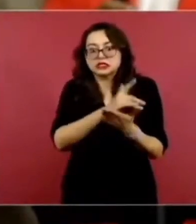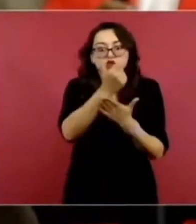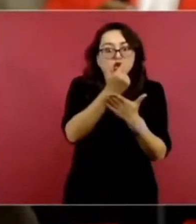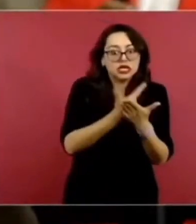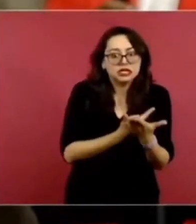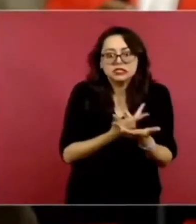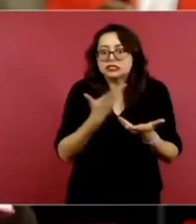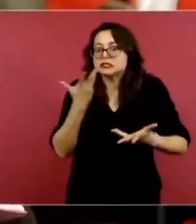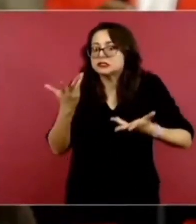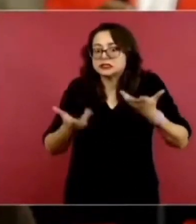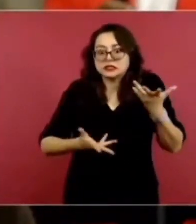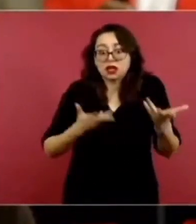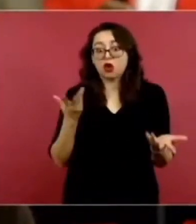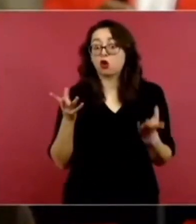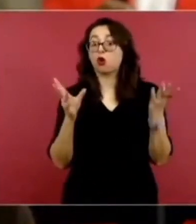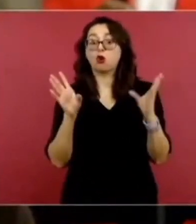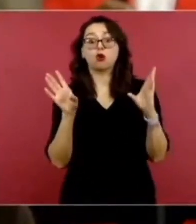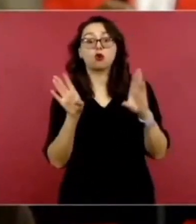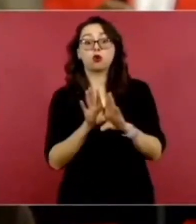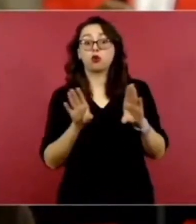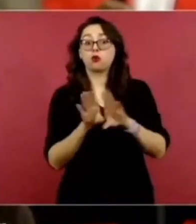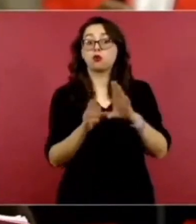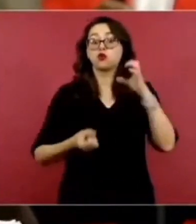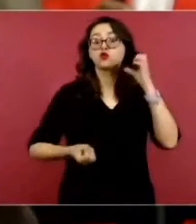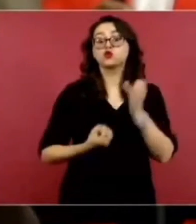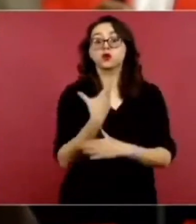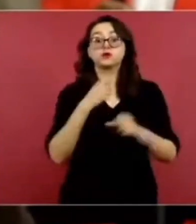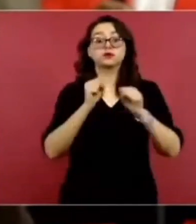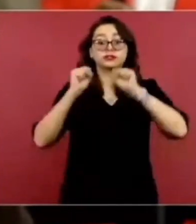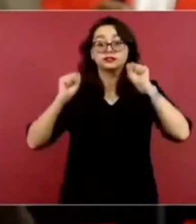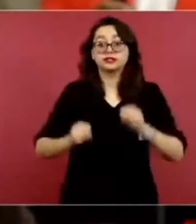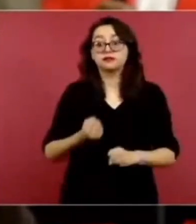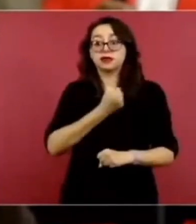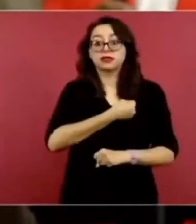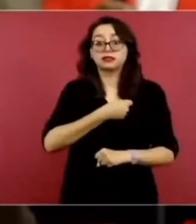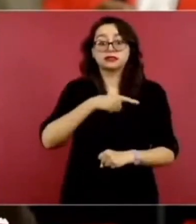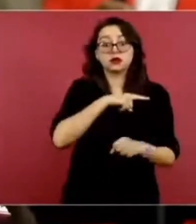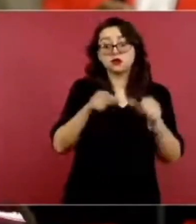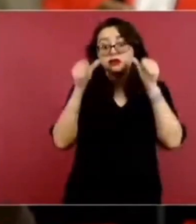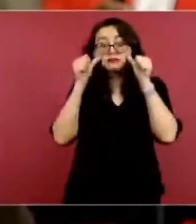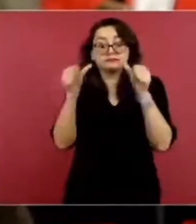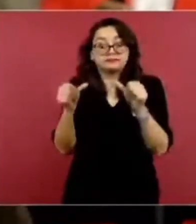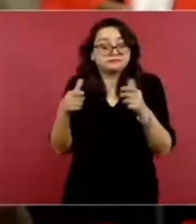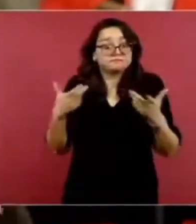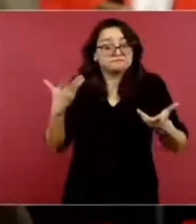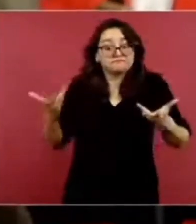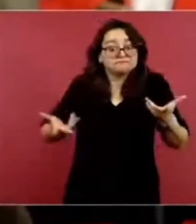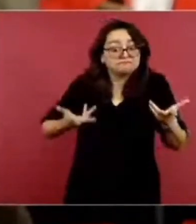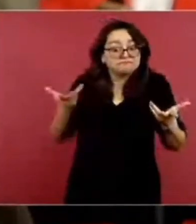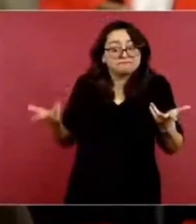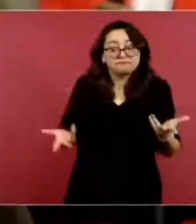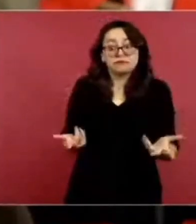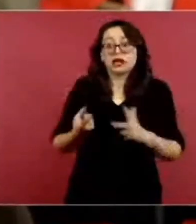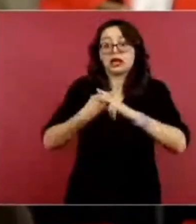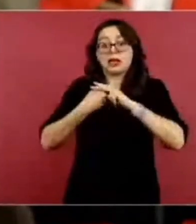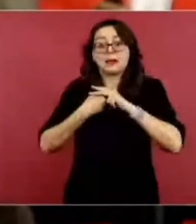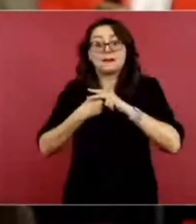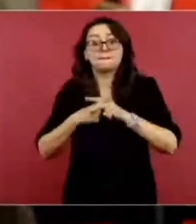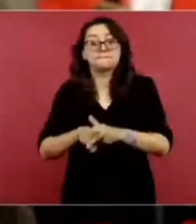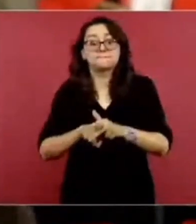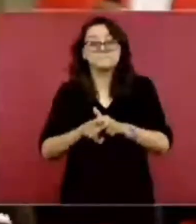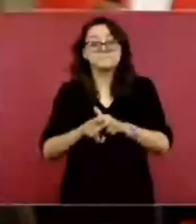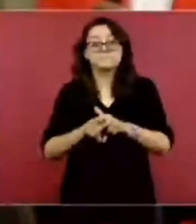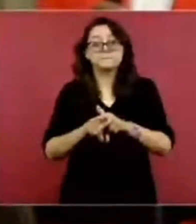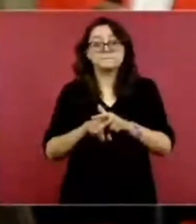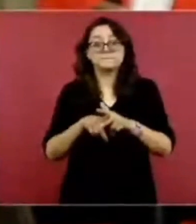ser beneficiario de este servicio. Y bueno, preguntarle y saber dónde iniciar este